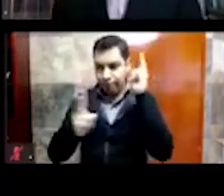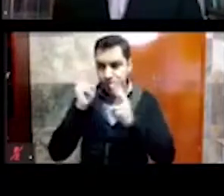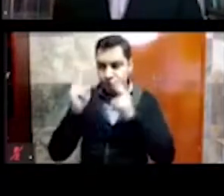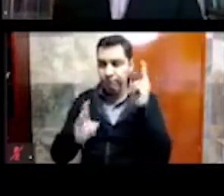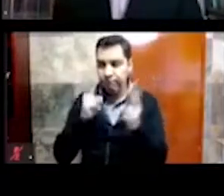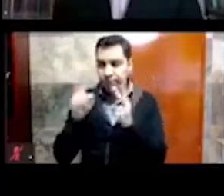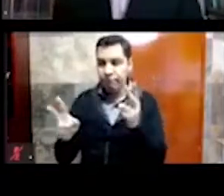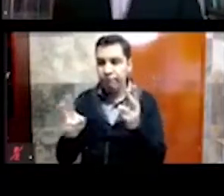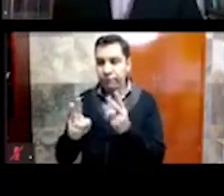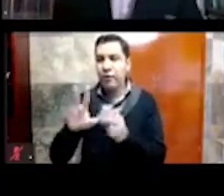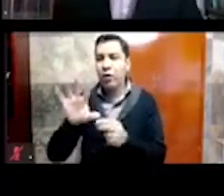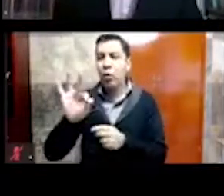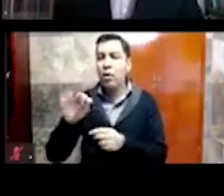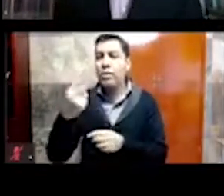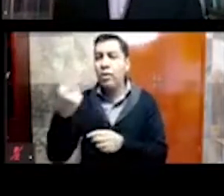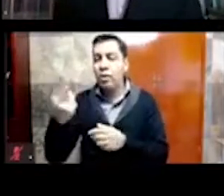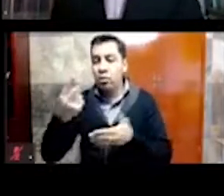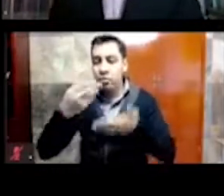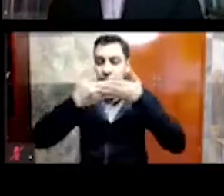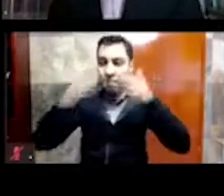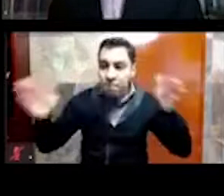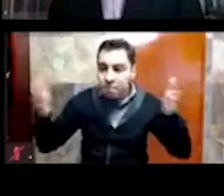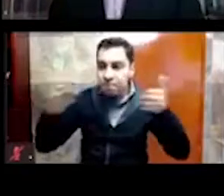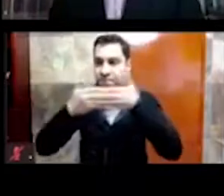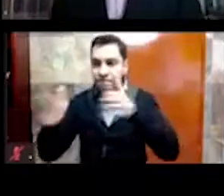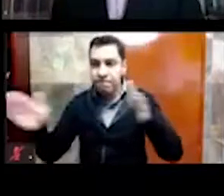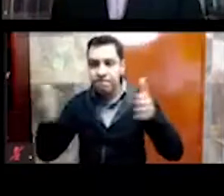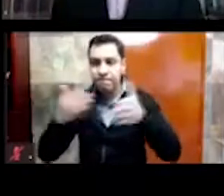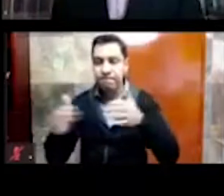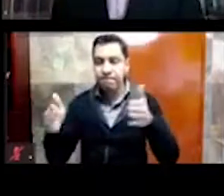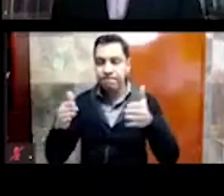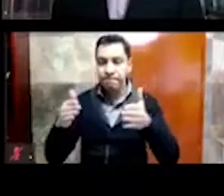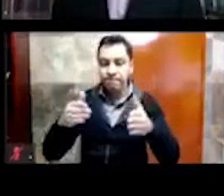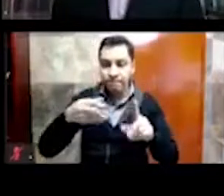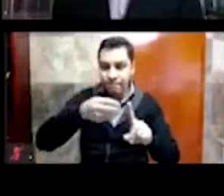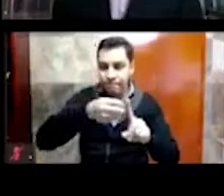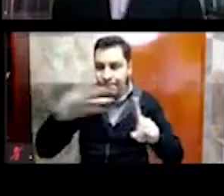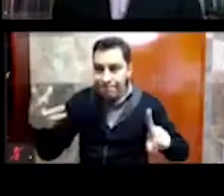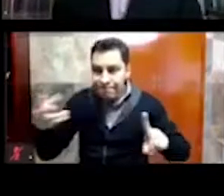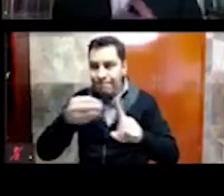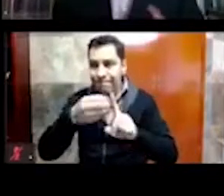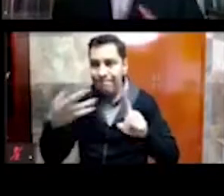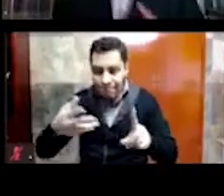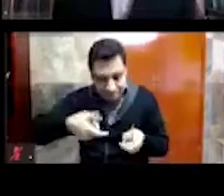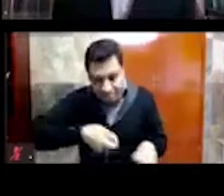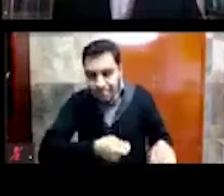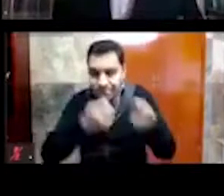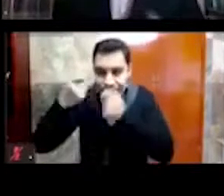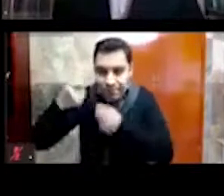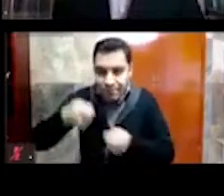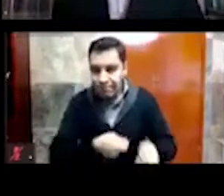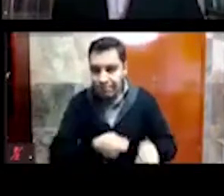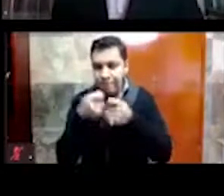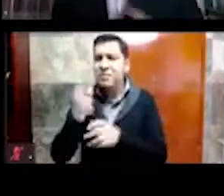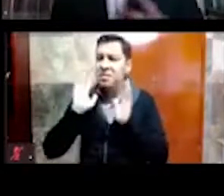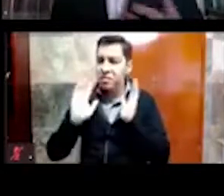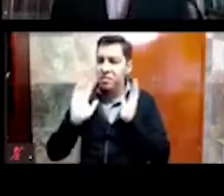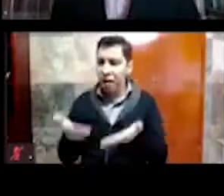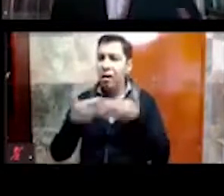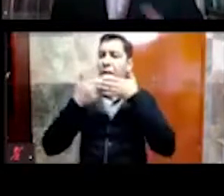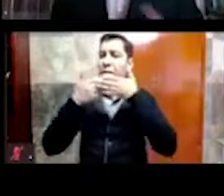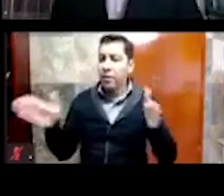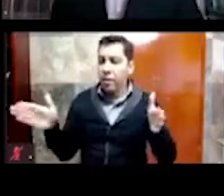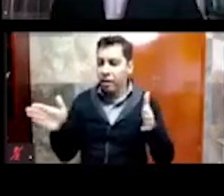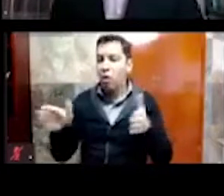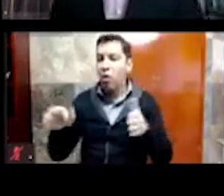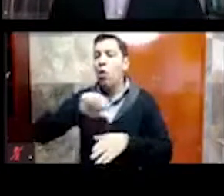arqueológicas, ubicadas en diferentes espacios del centro histórico, algunas ya están abiertas, otras están